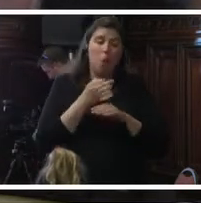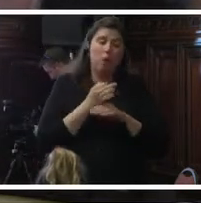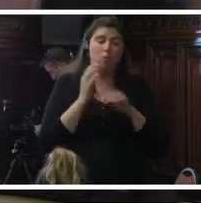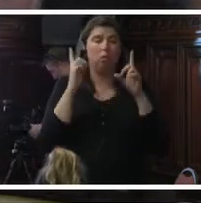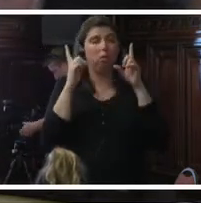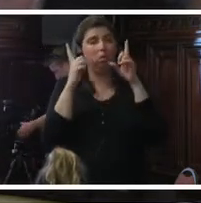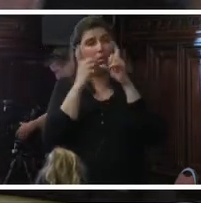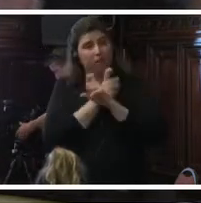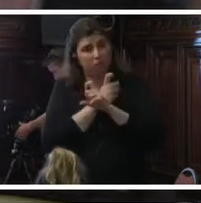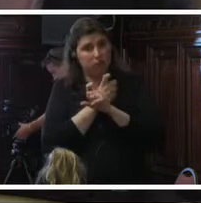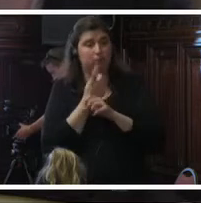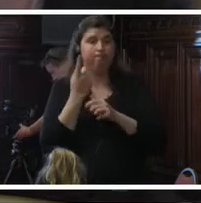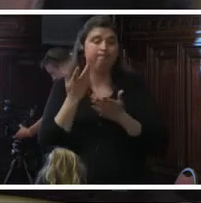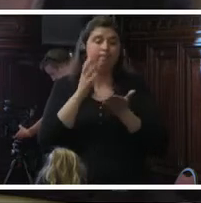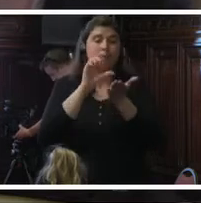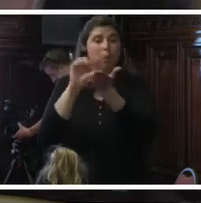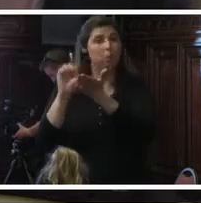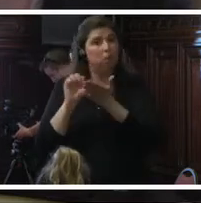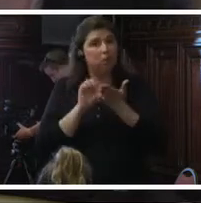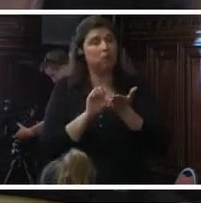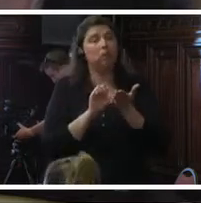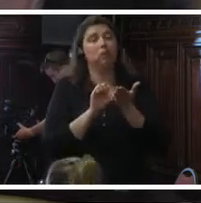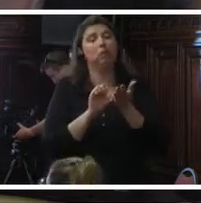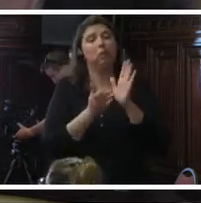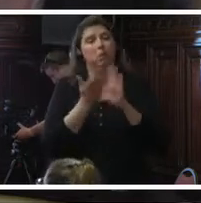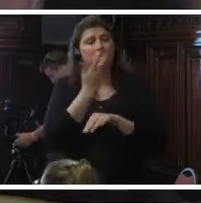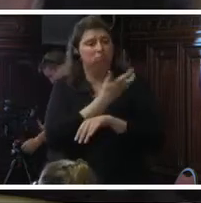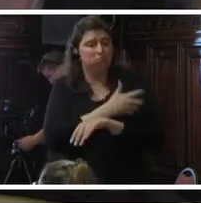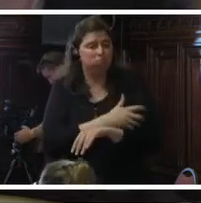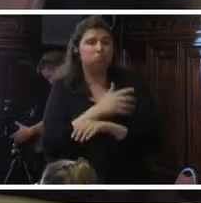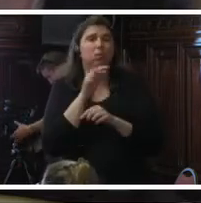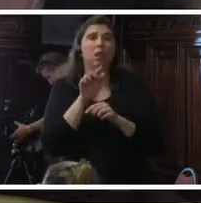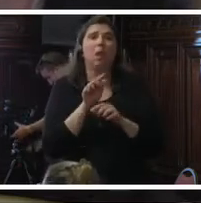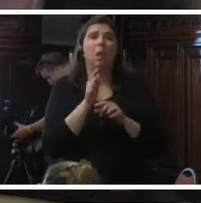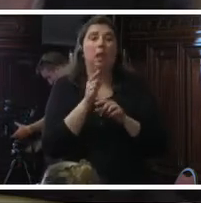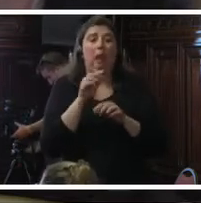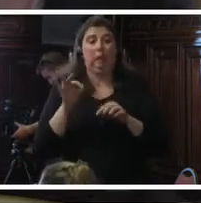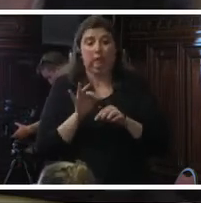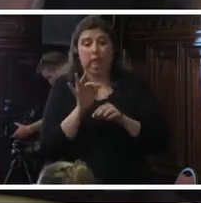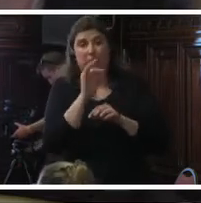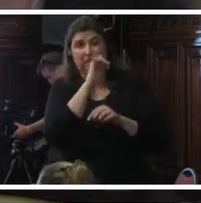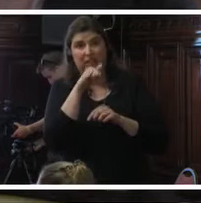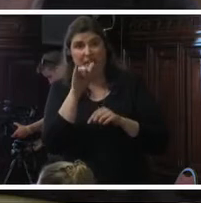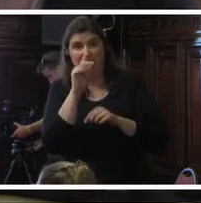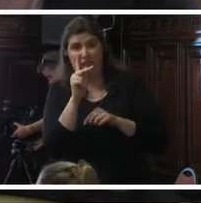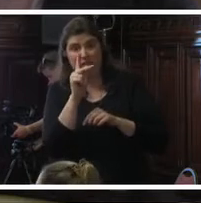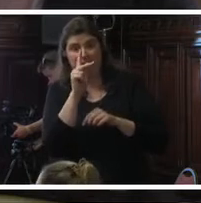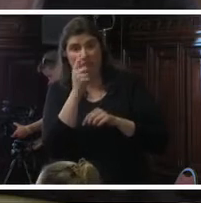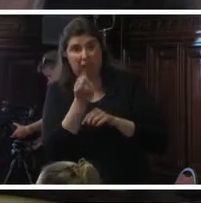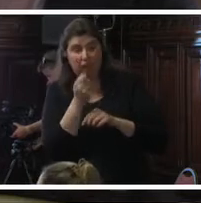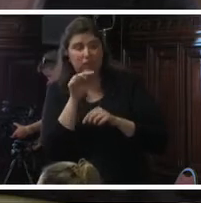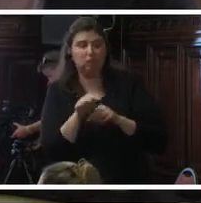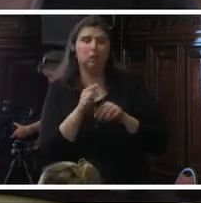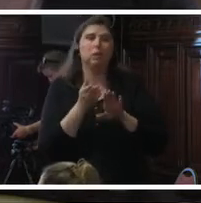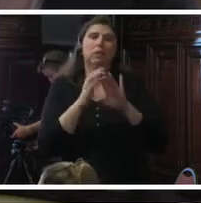imposible de seguir, en países en los sectores poblacionales más vulnerables y donde previo a Zika ya existía un acceso limitado a